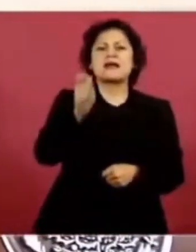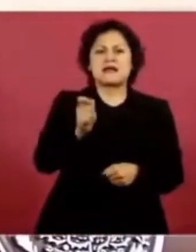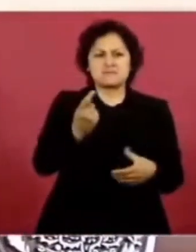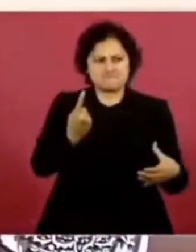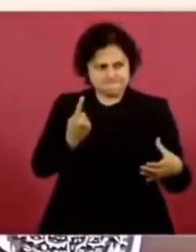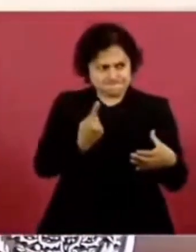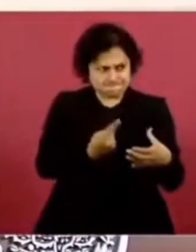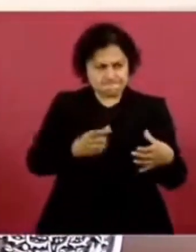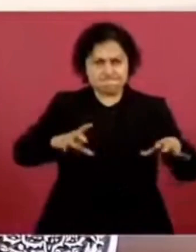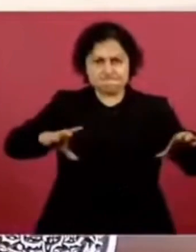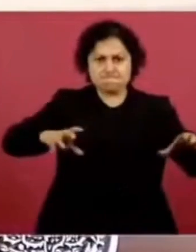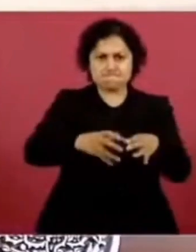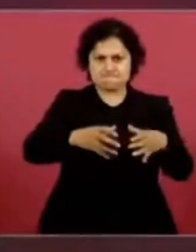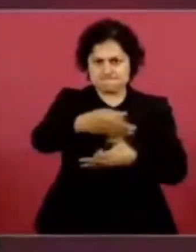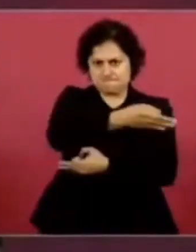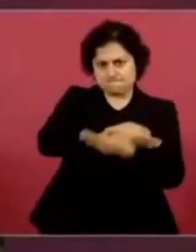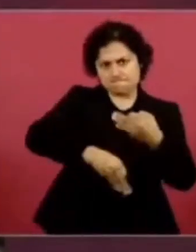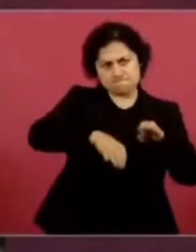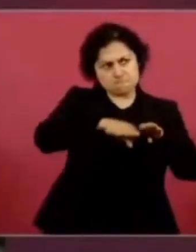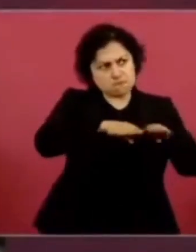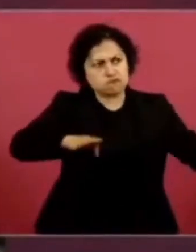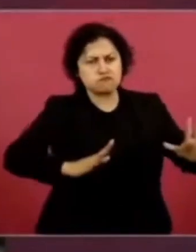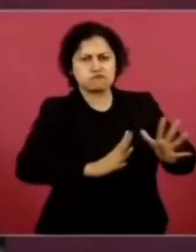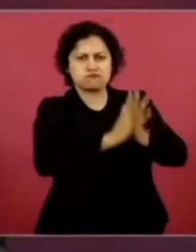Por eso son tiempos de definiciones.